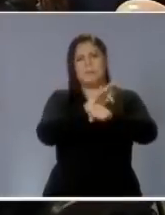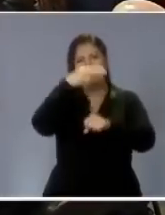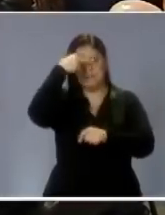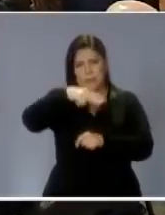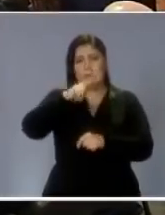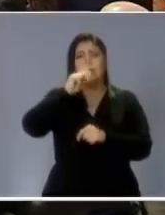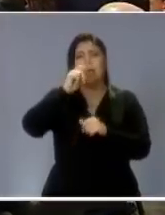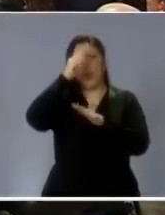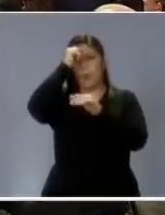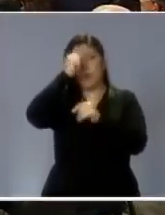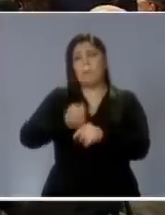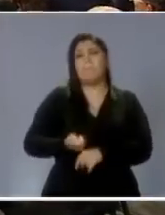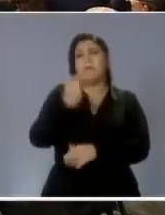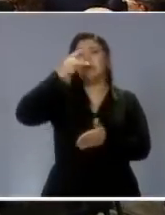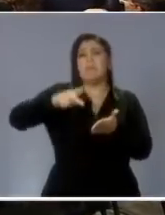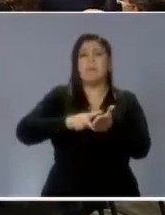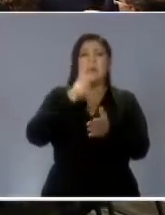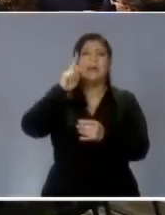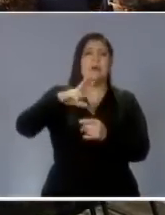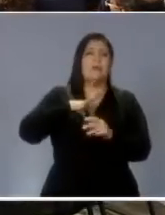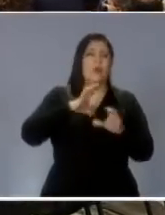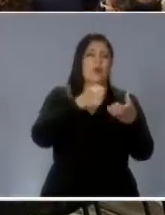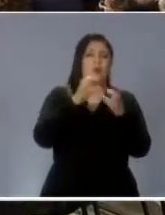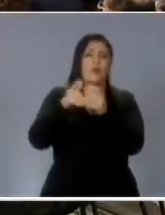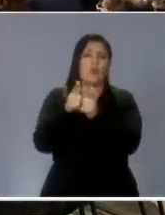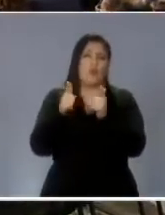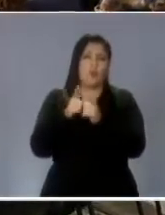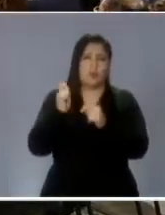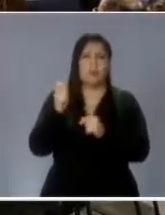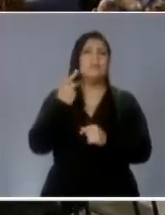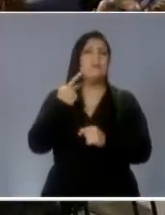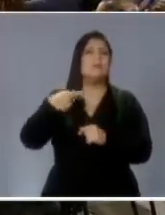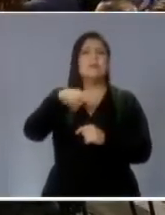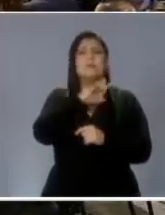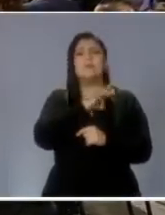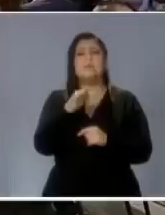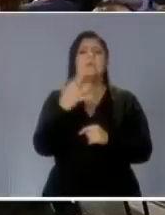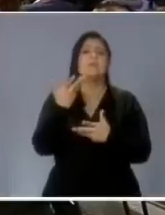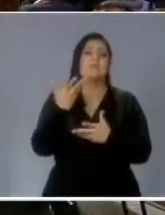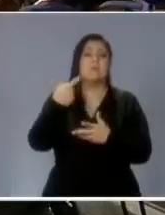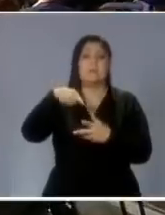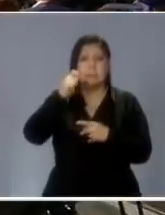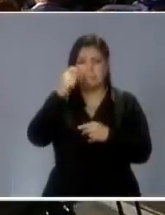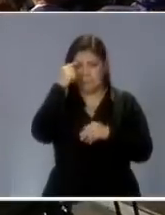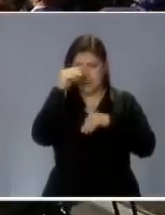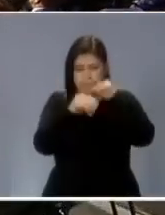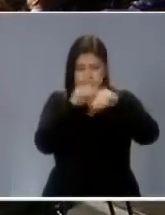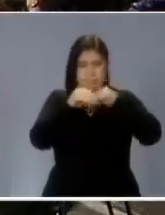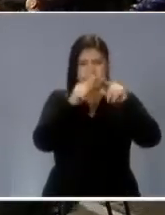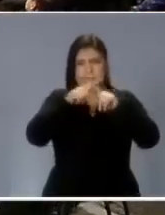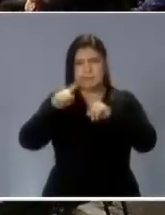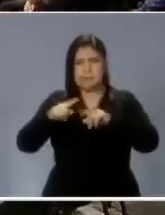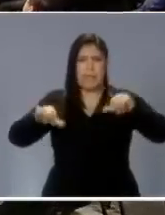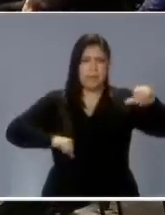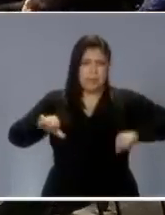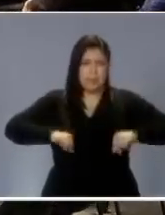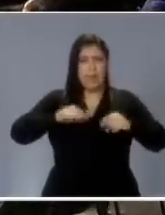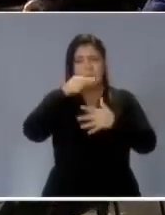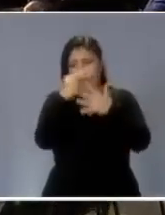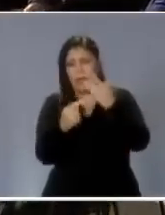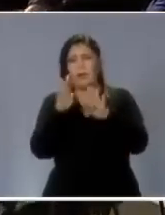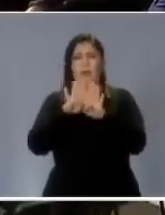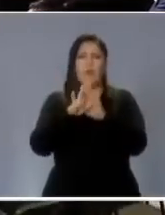principales fuerzas políticas que permitió concretar una audaz agenda de cambios profundos.